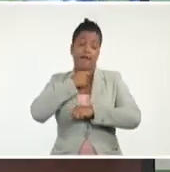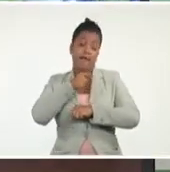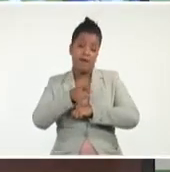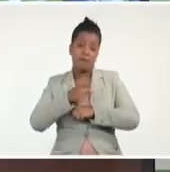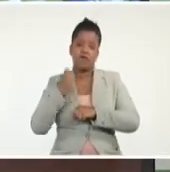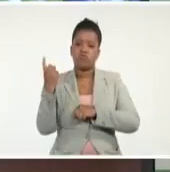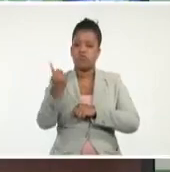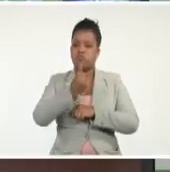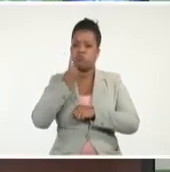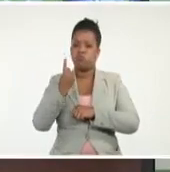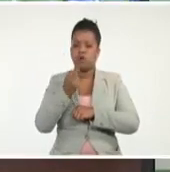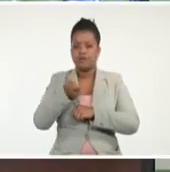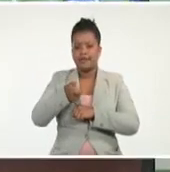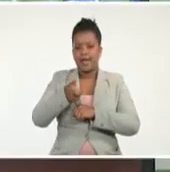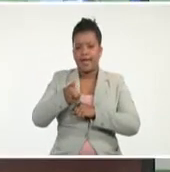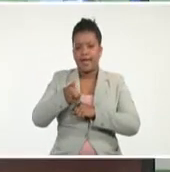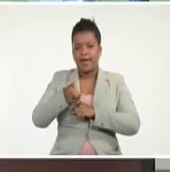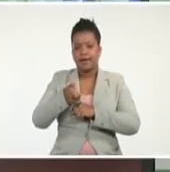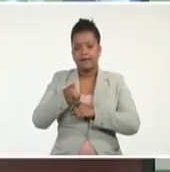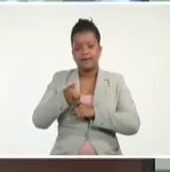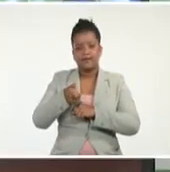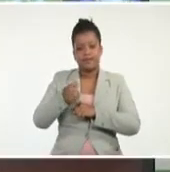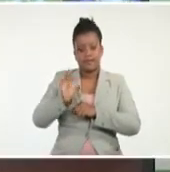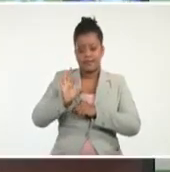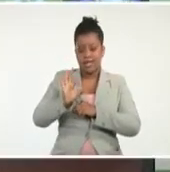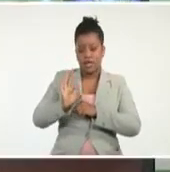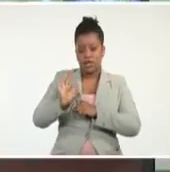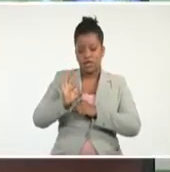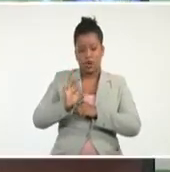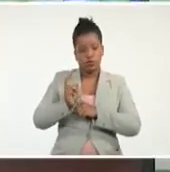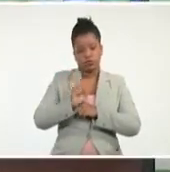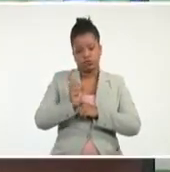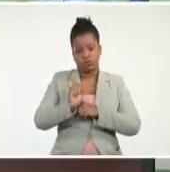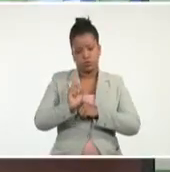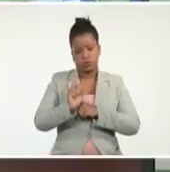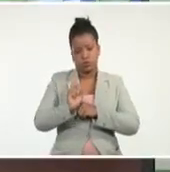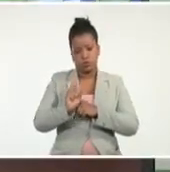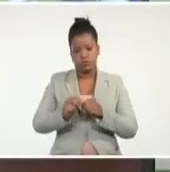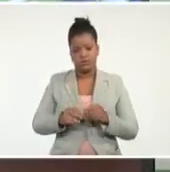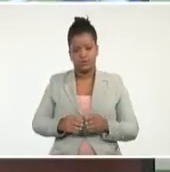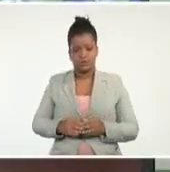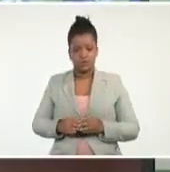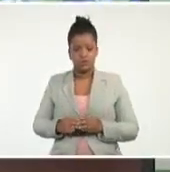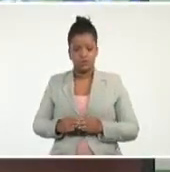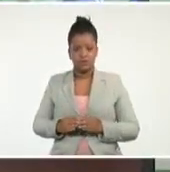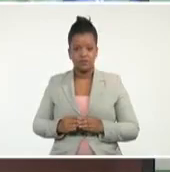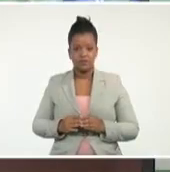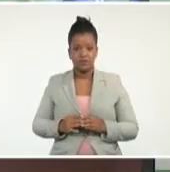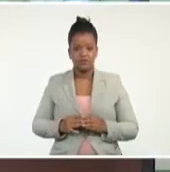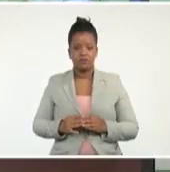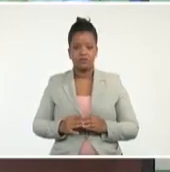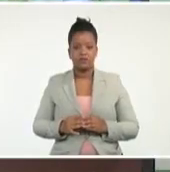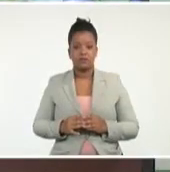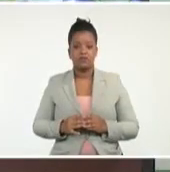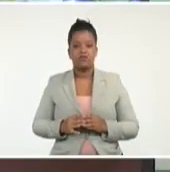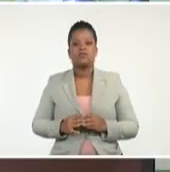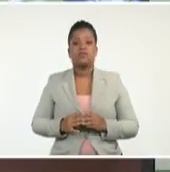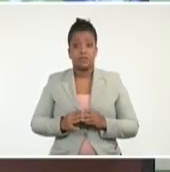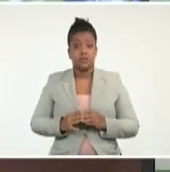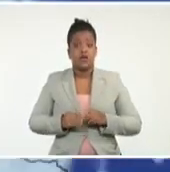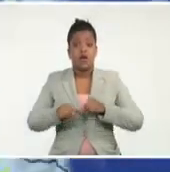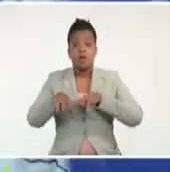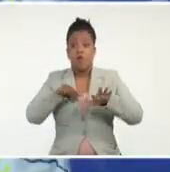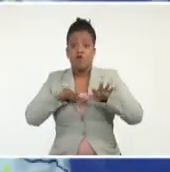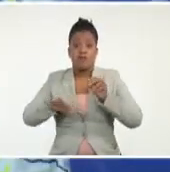cercanas al centro. No lo estamos diciendo porque no es así en este caso de este sistema. ¿Y cuál es el movimiento? Bueno, tiene un